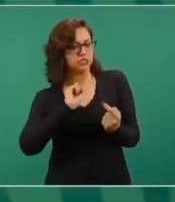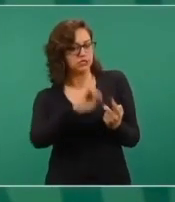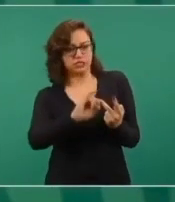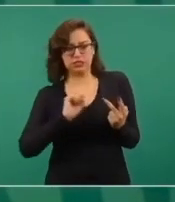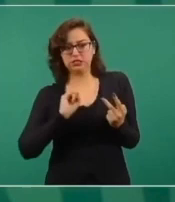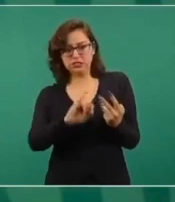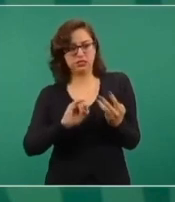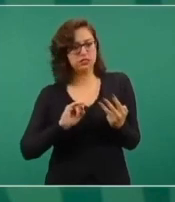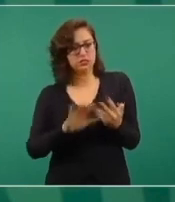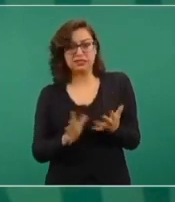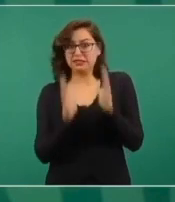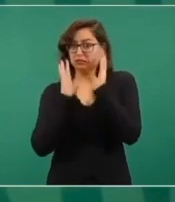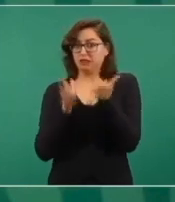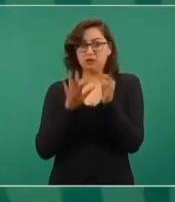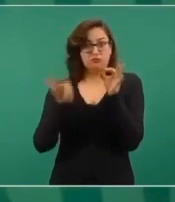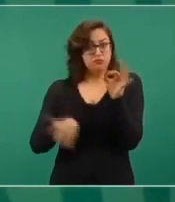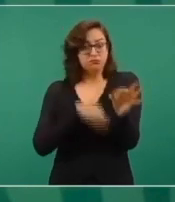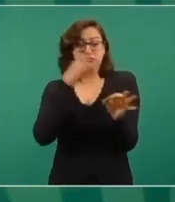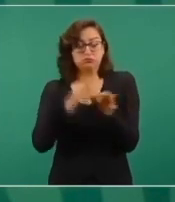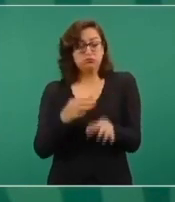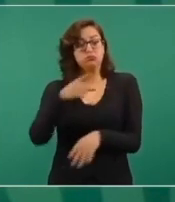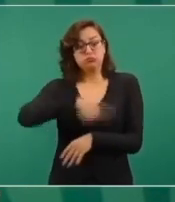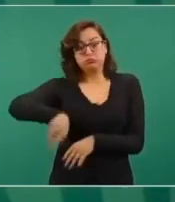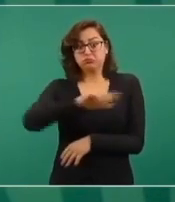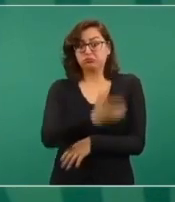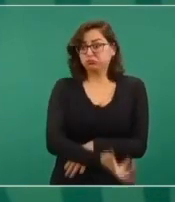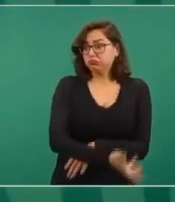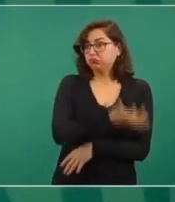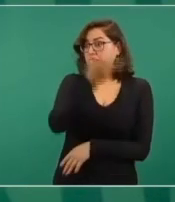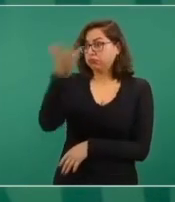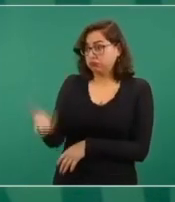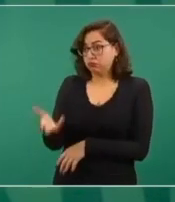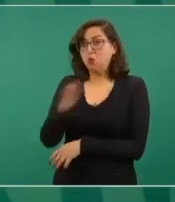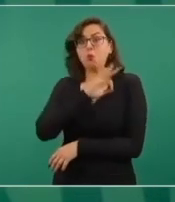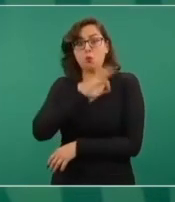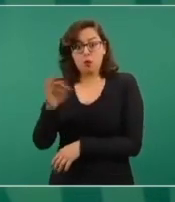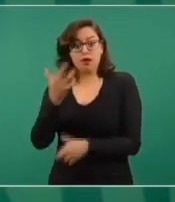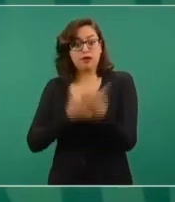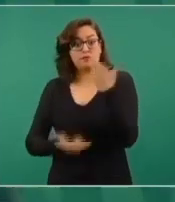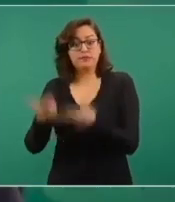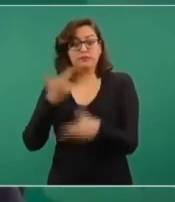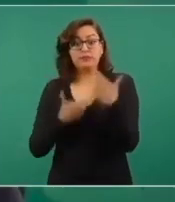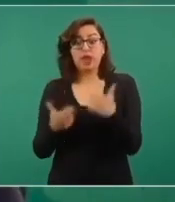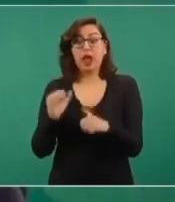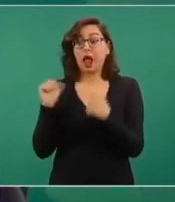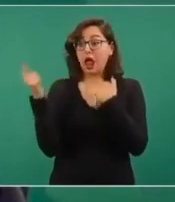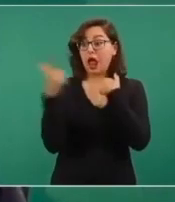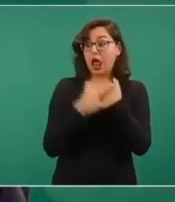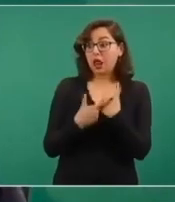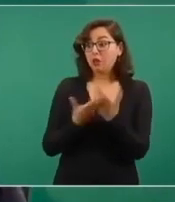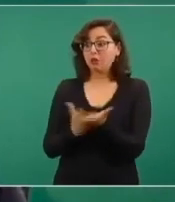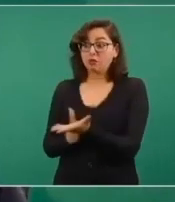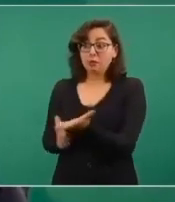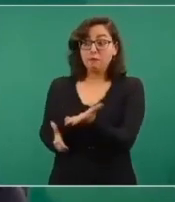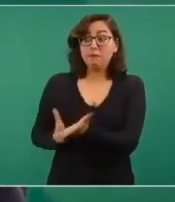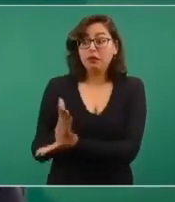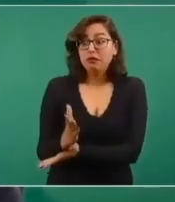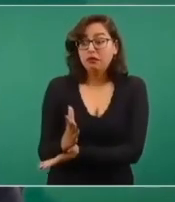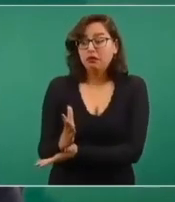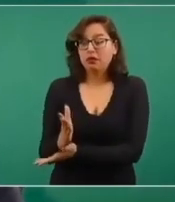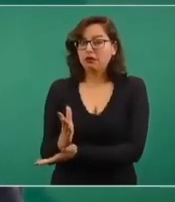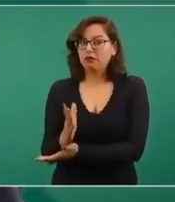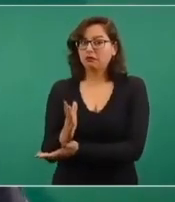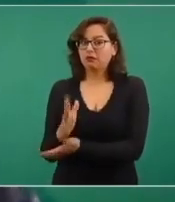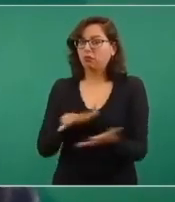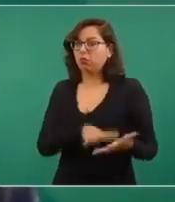seguro y evitar que una actuación indebida de la autoridad genere más violencia. Y no